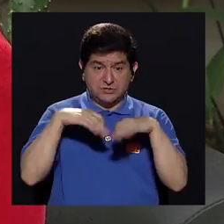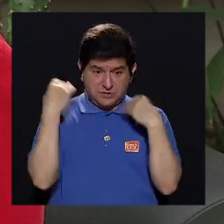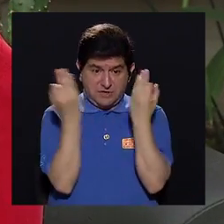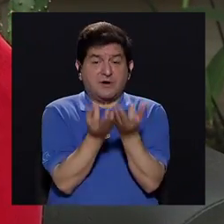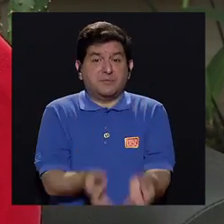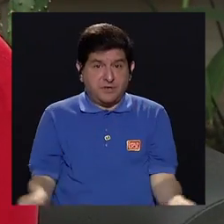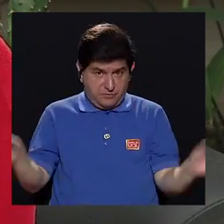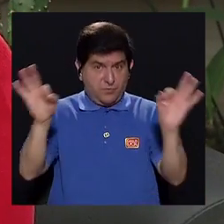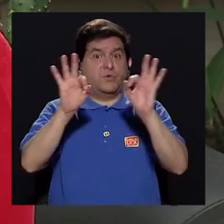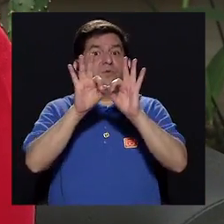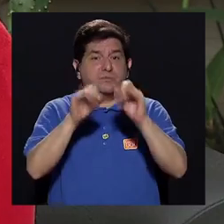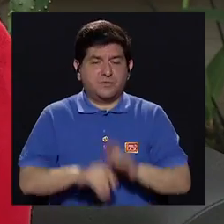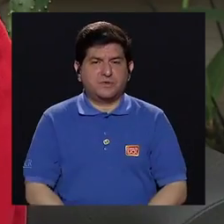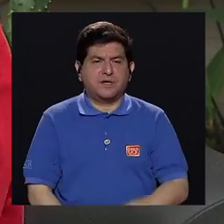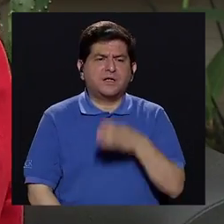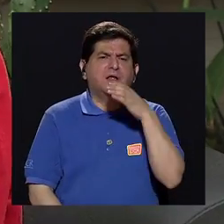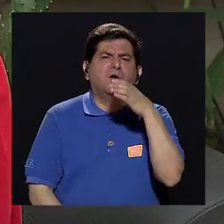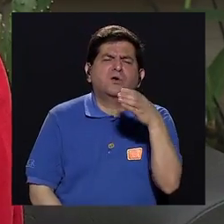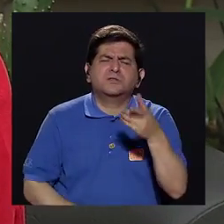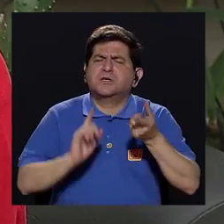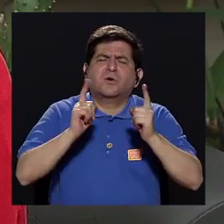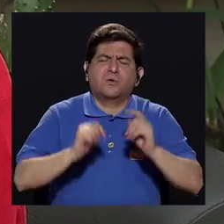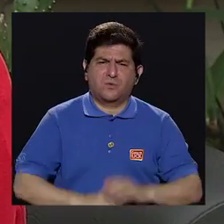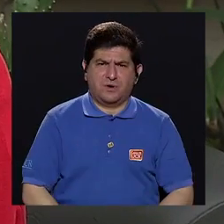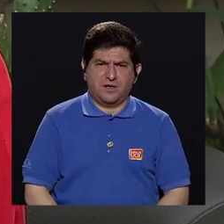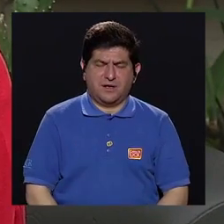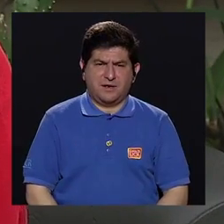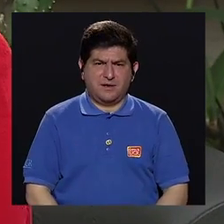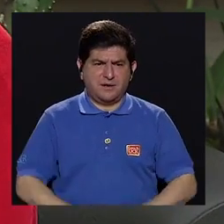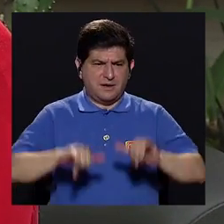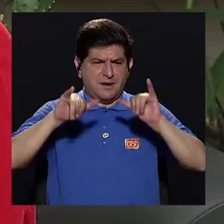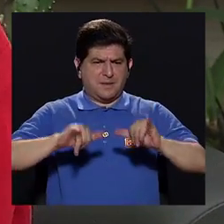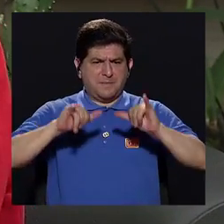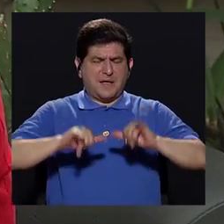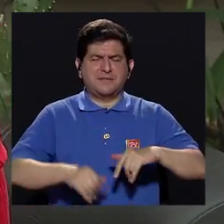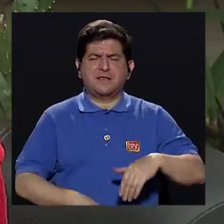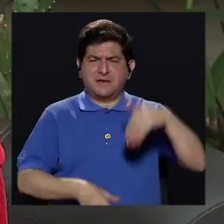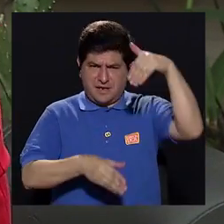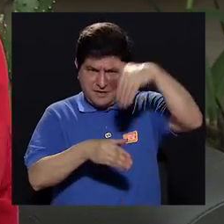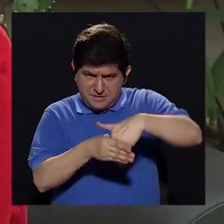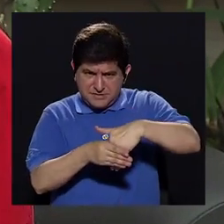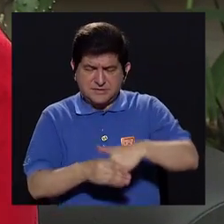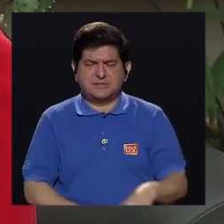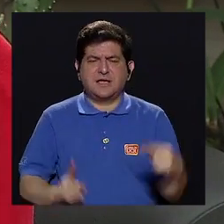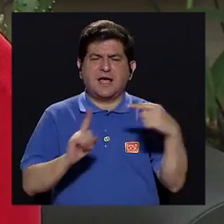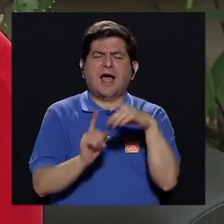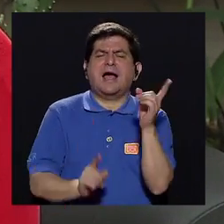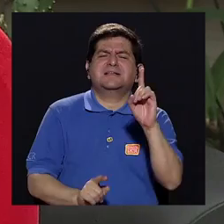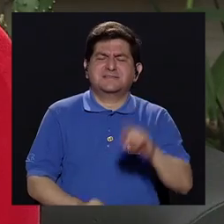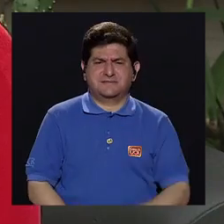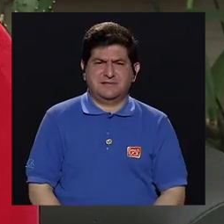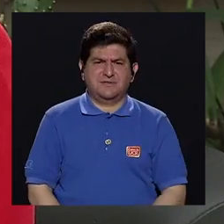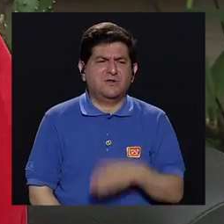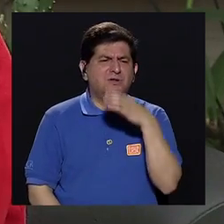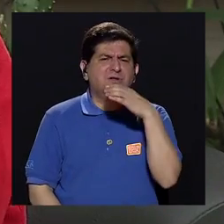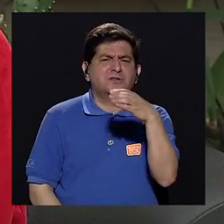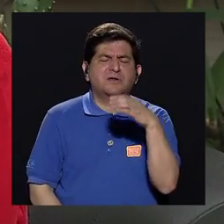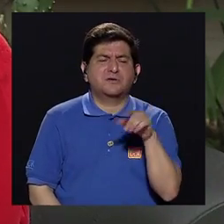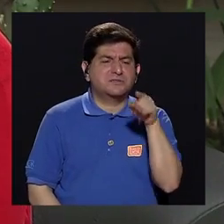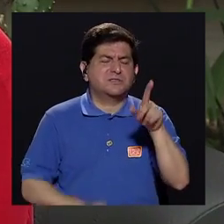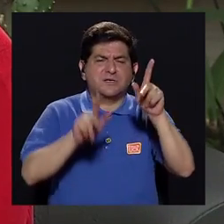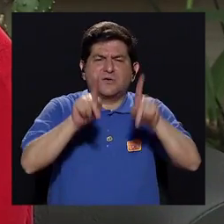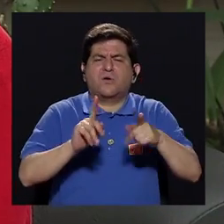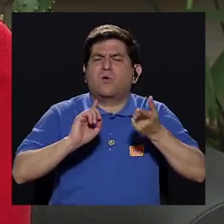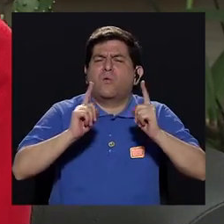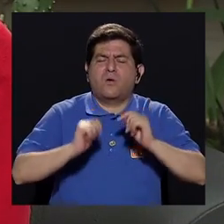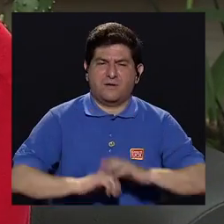familia es importante recomendaciones cómo mantenerse involucrado hasta dónde qué recomendaciones